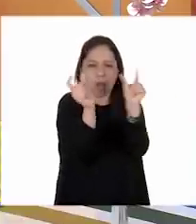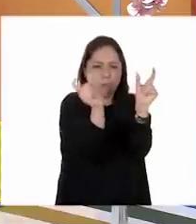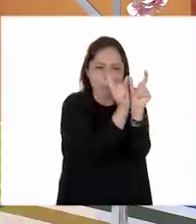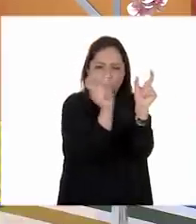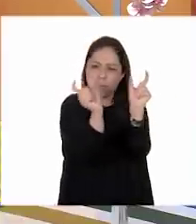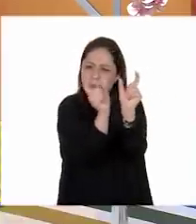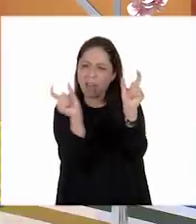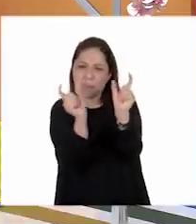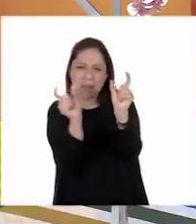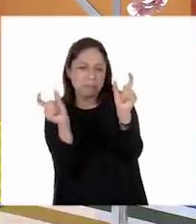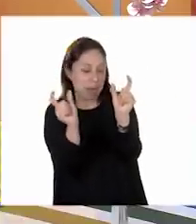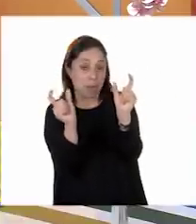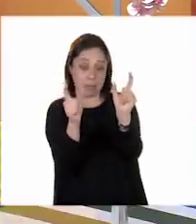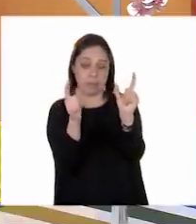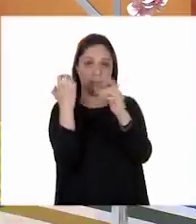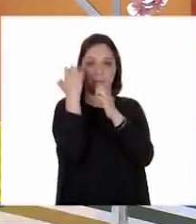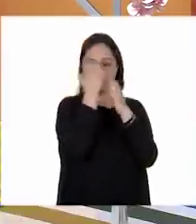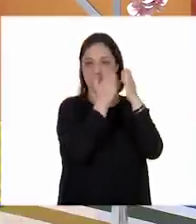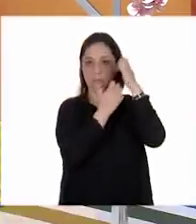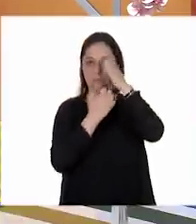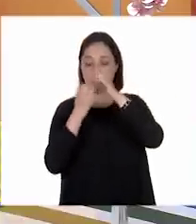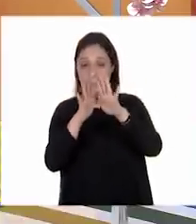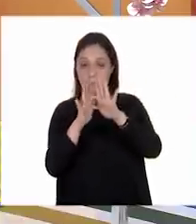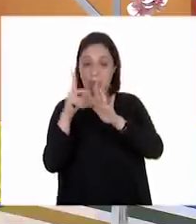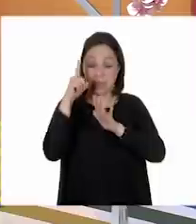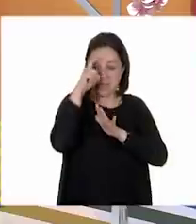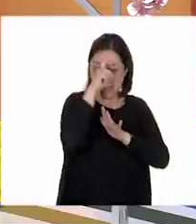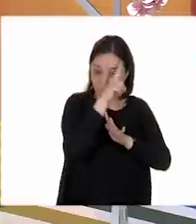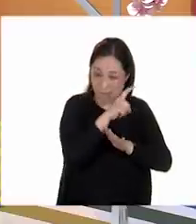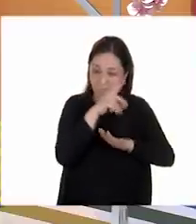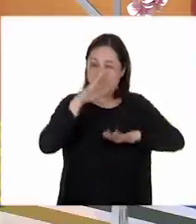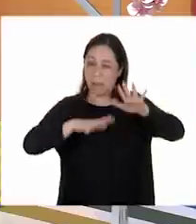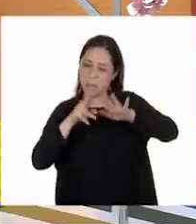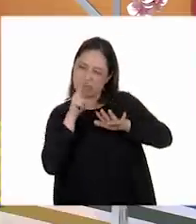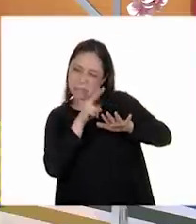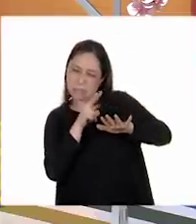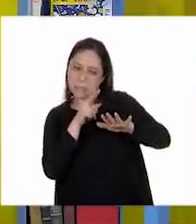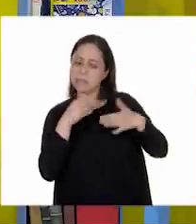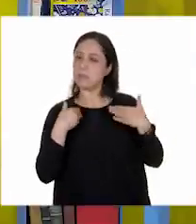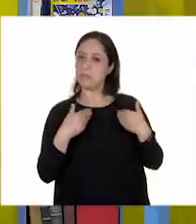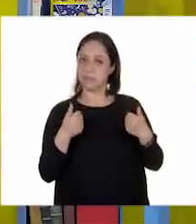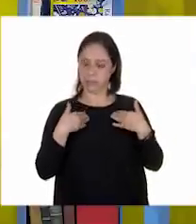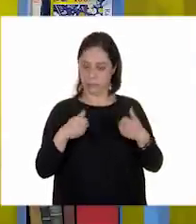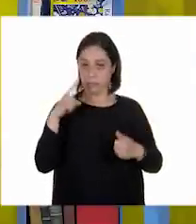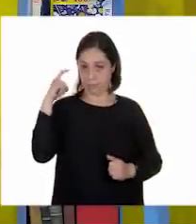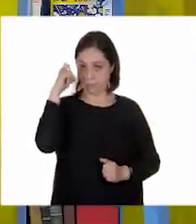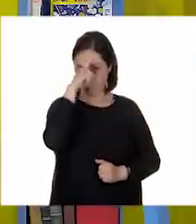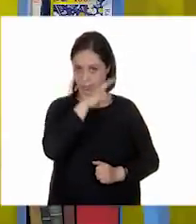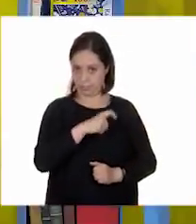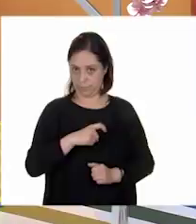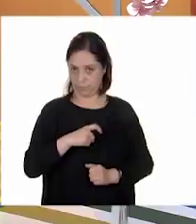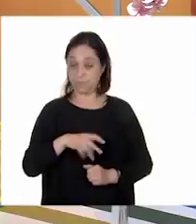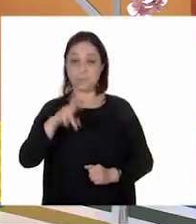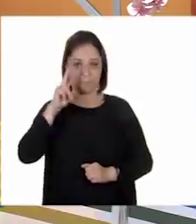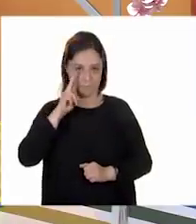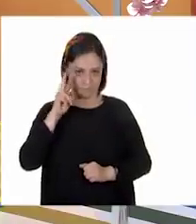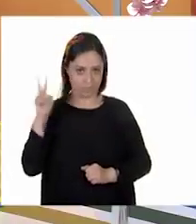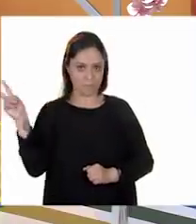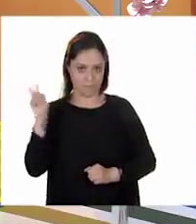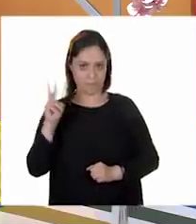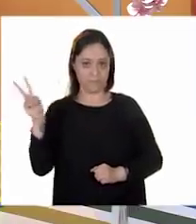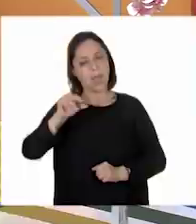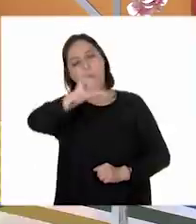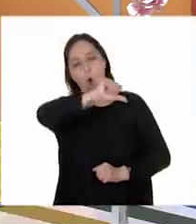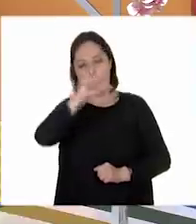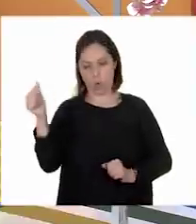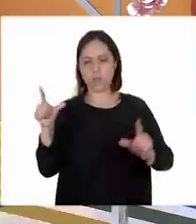eso nos dificulta el entender un texto, ¿verdad? Ajá. Entonces, vamos a analizar otra